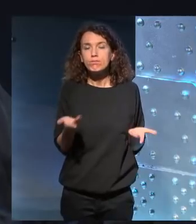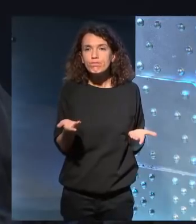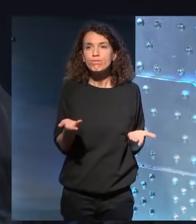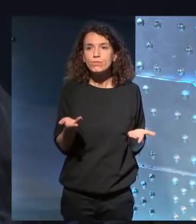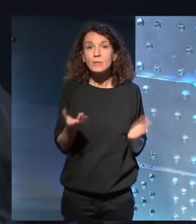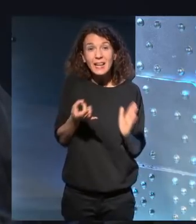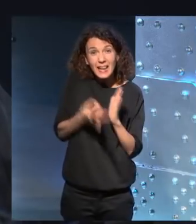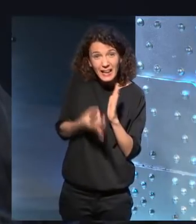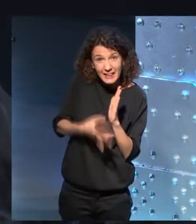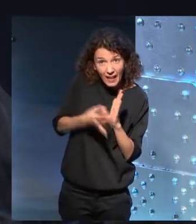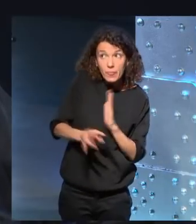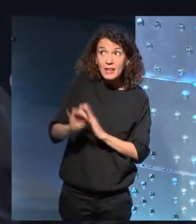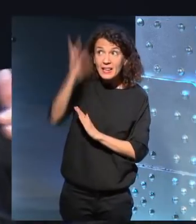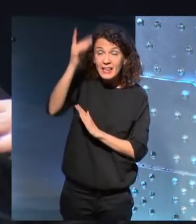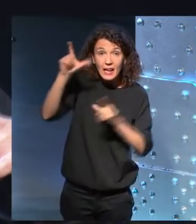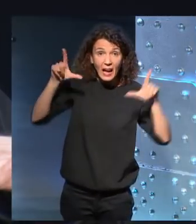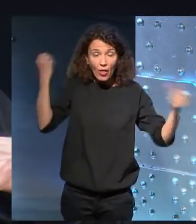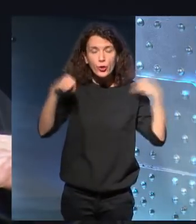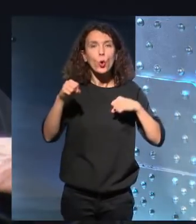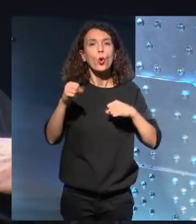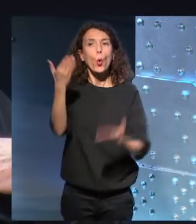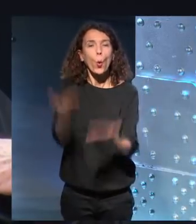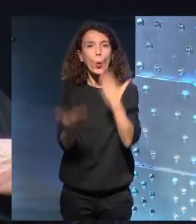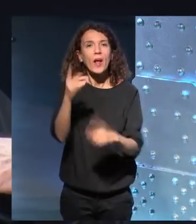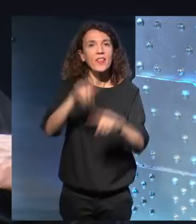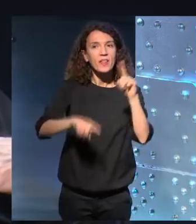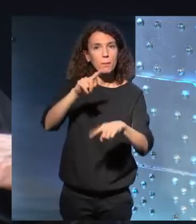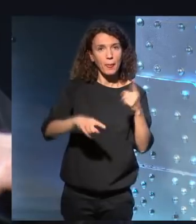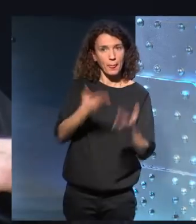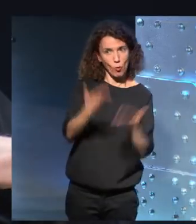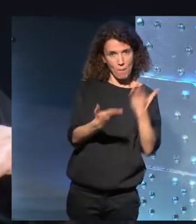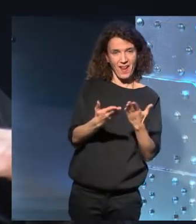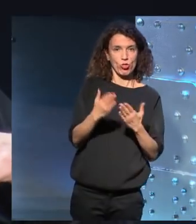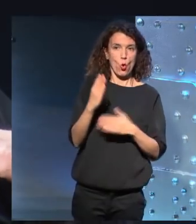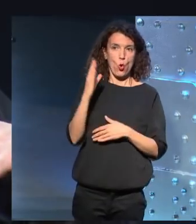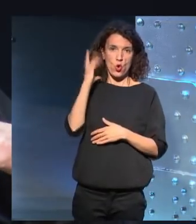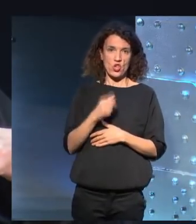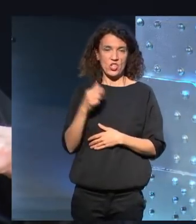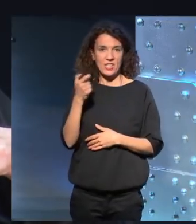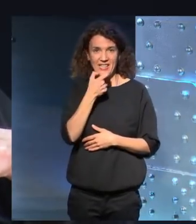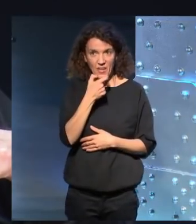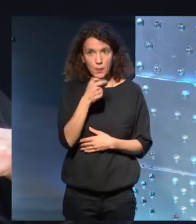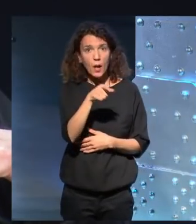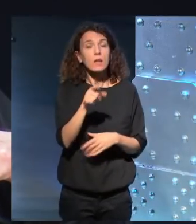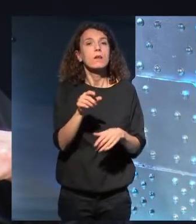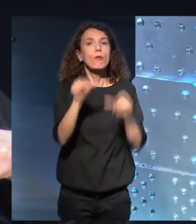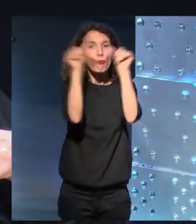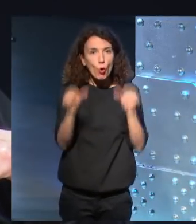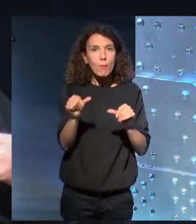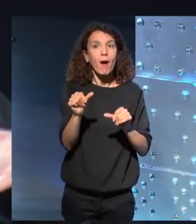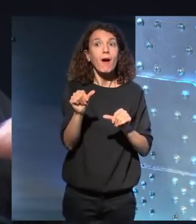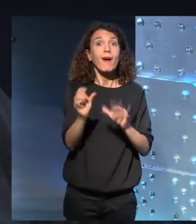la calidad de esa creación se va a juzgar de acuerdo a lo que hizo Shakespeare, que fue el que creó el paradigma, ¿no?